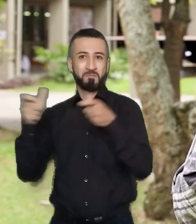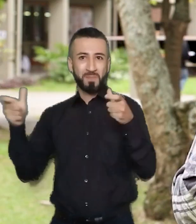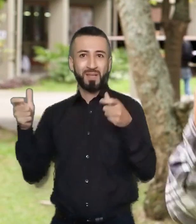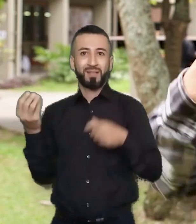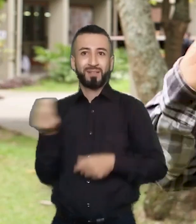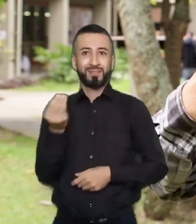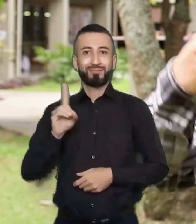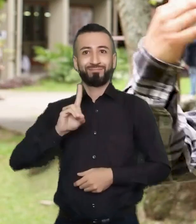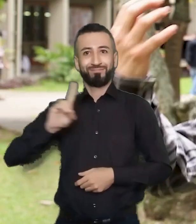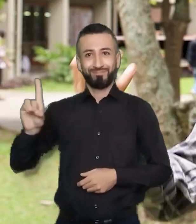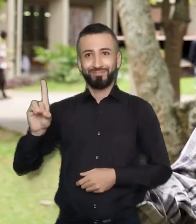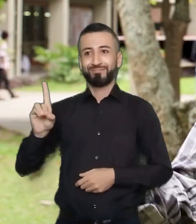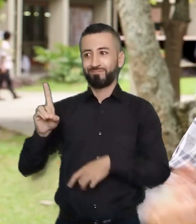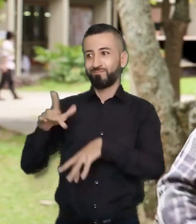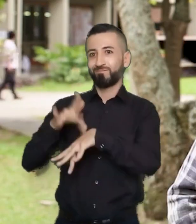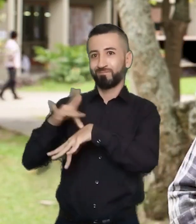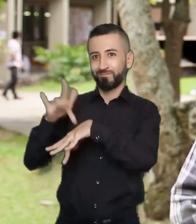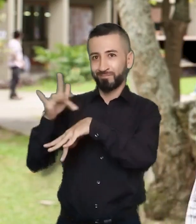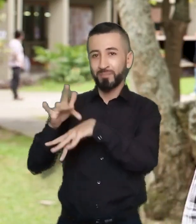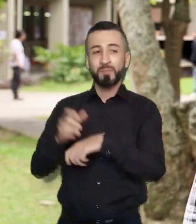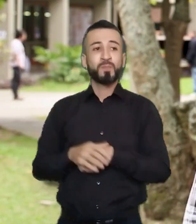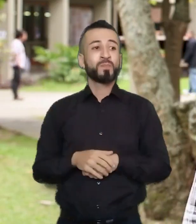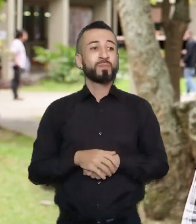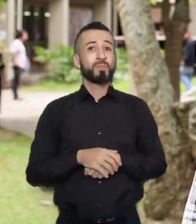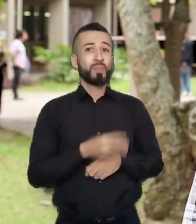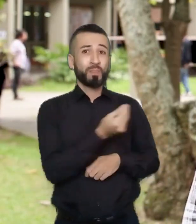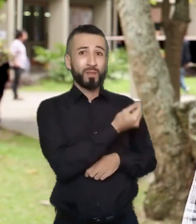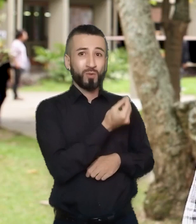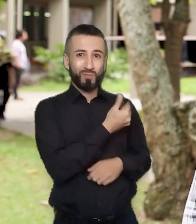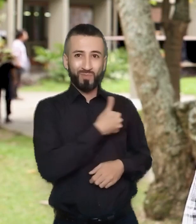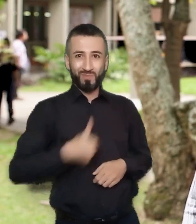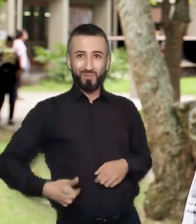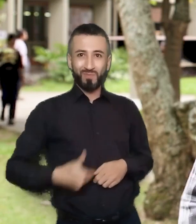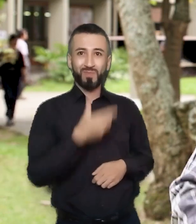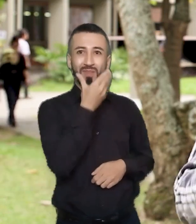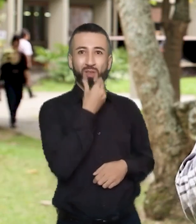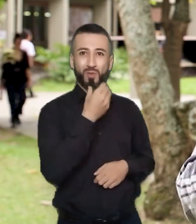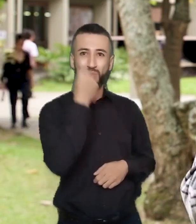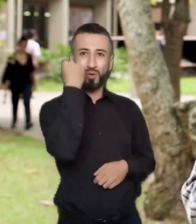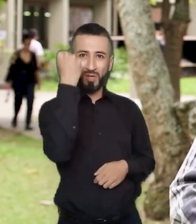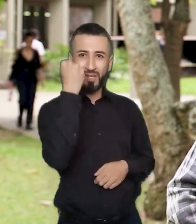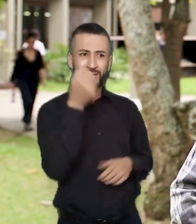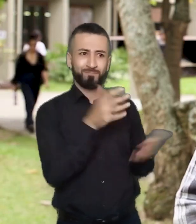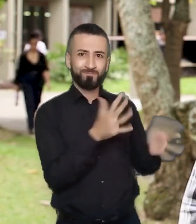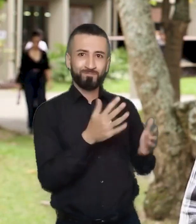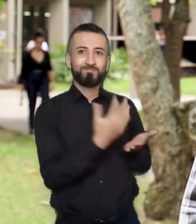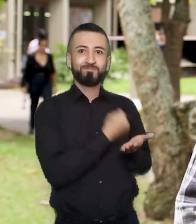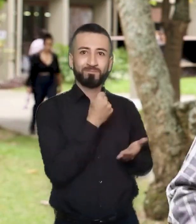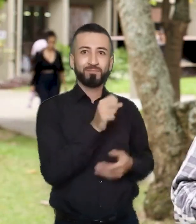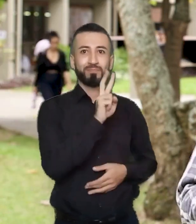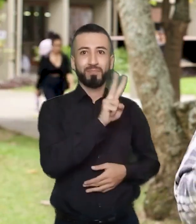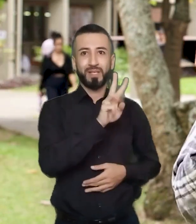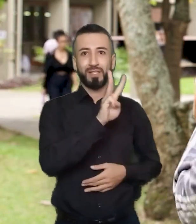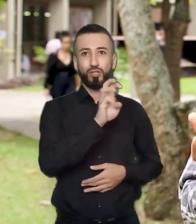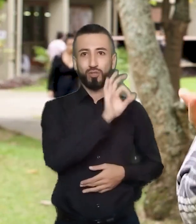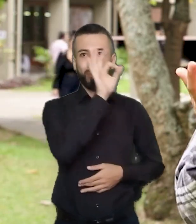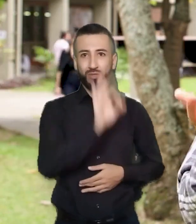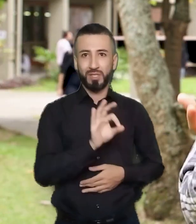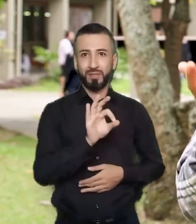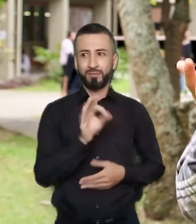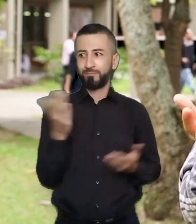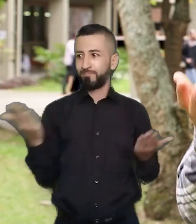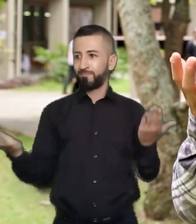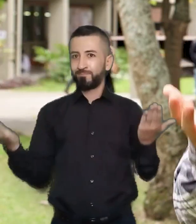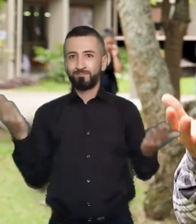mayoría que contrasta con la coalición impulsada por el presidente Boric, que obtuvo más o menos el 28% y que al momento de